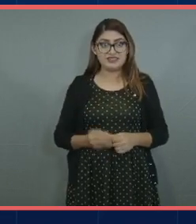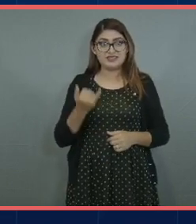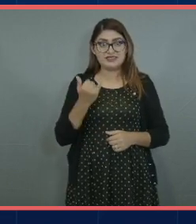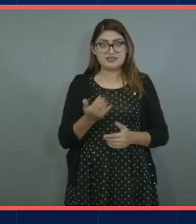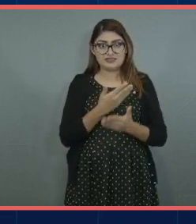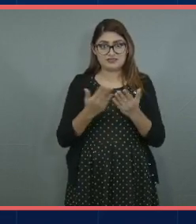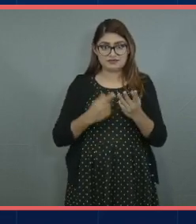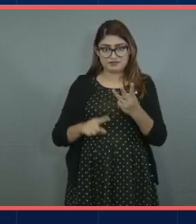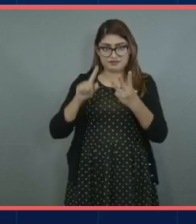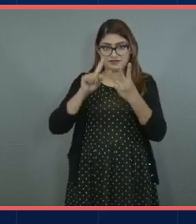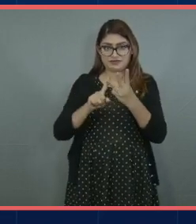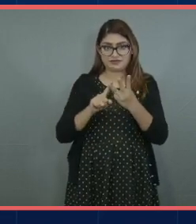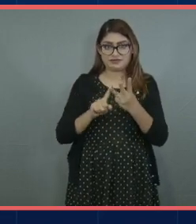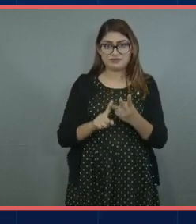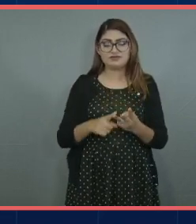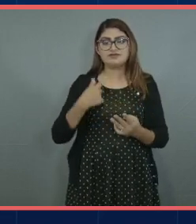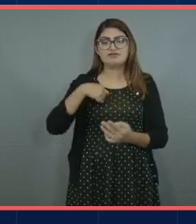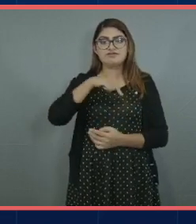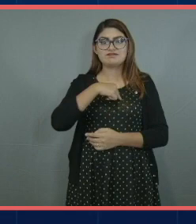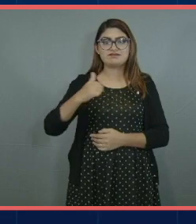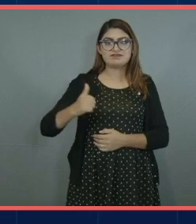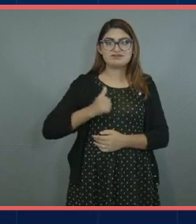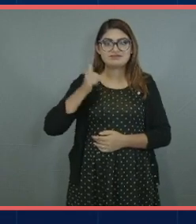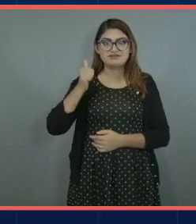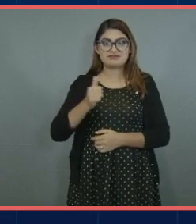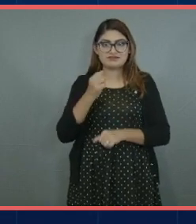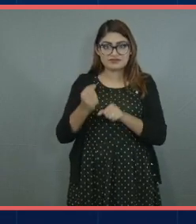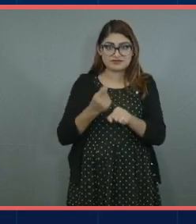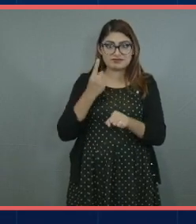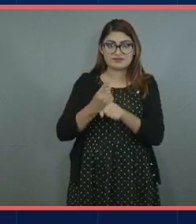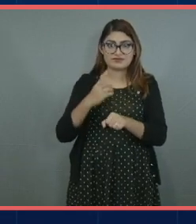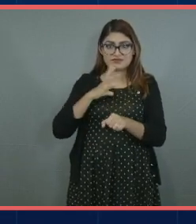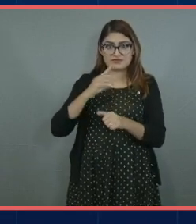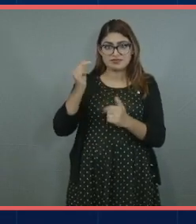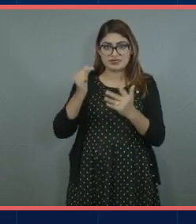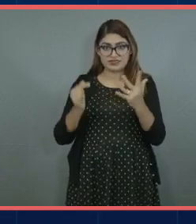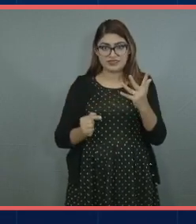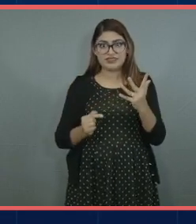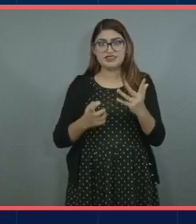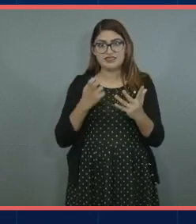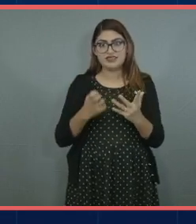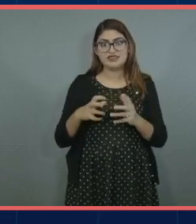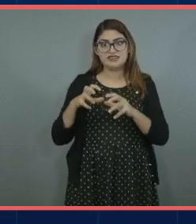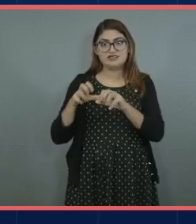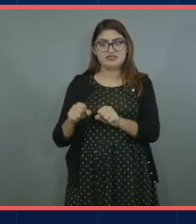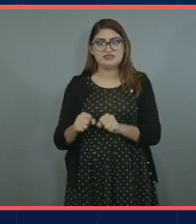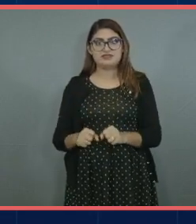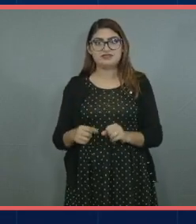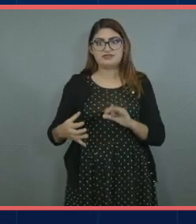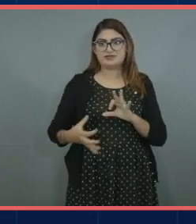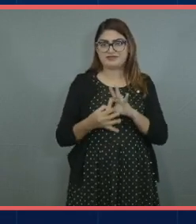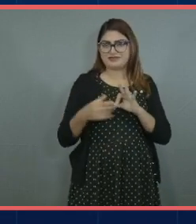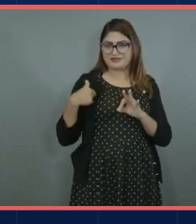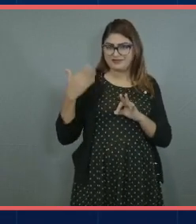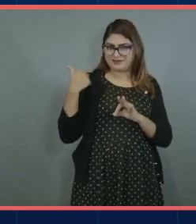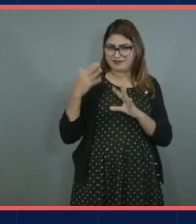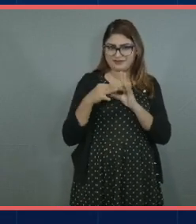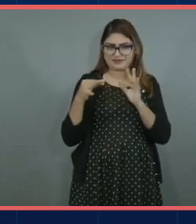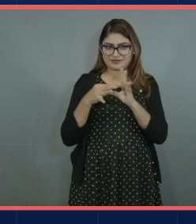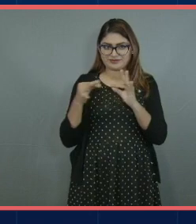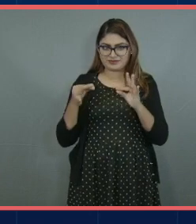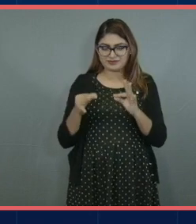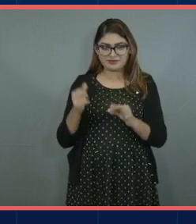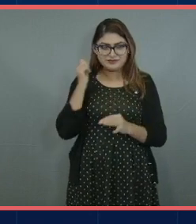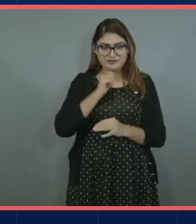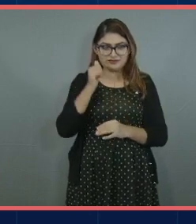tercera y última cosa es que aprovechemos las oportunidades también viene muy de la mano con el otro punto siempre hay que estar muy